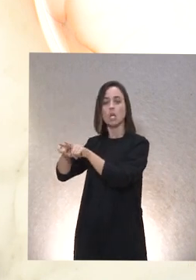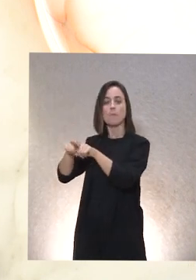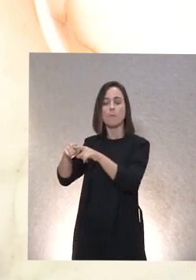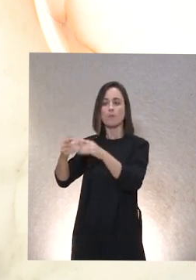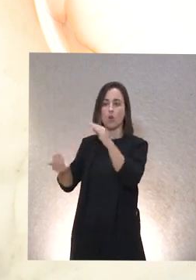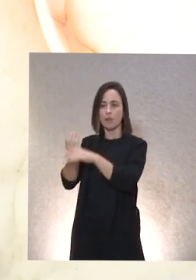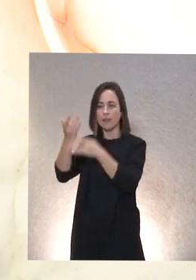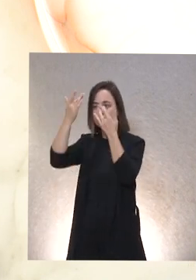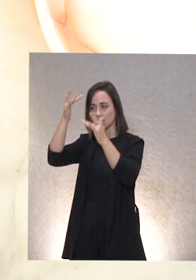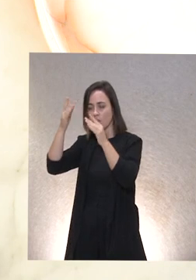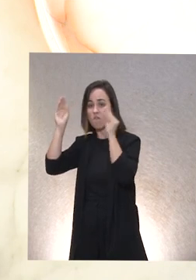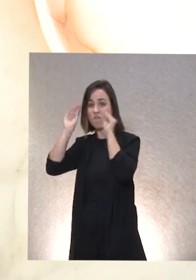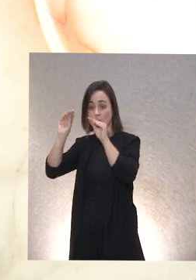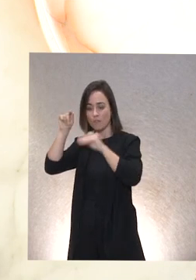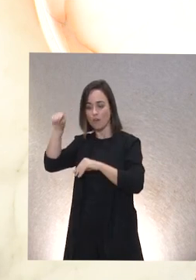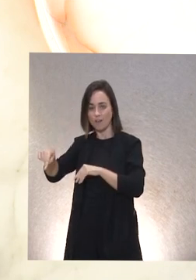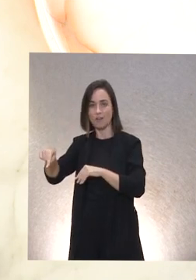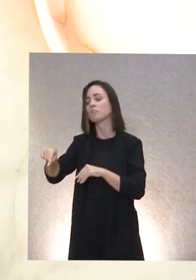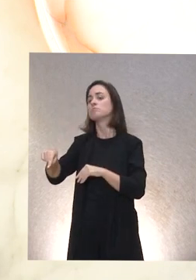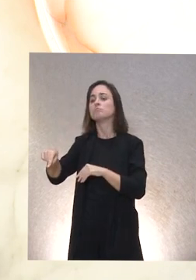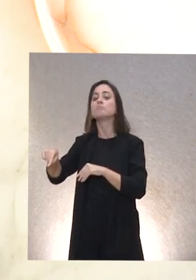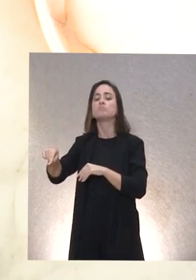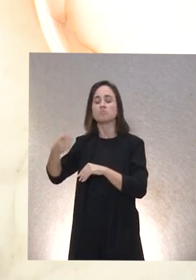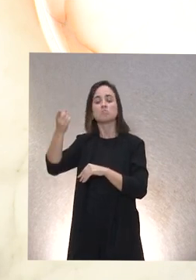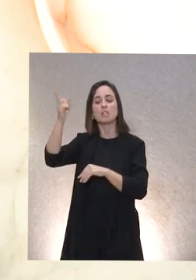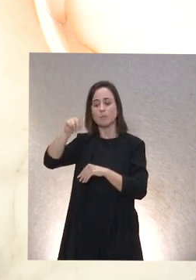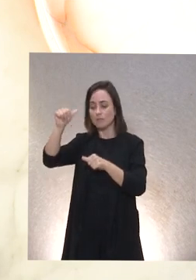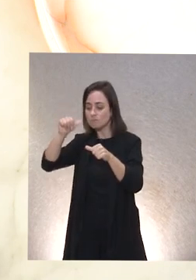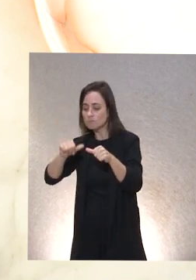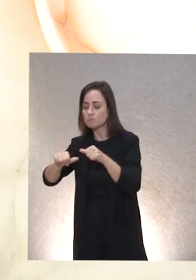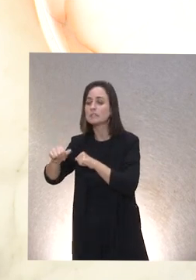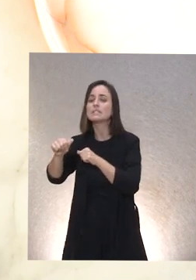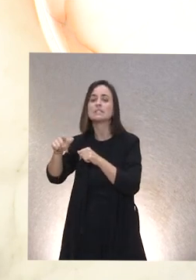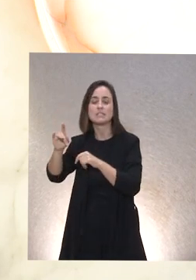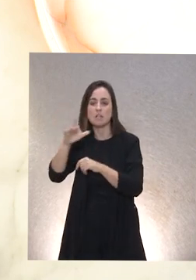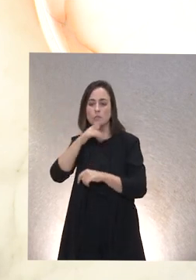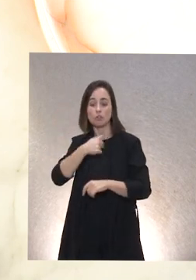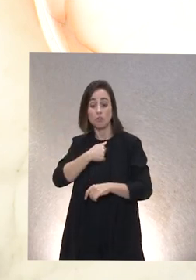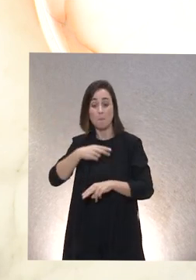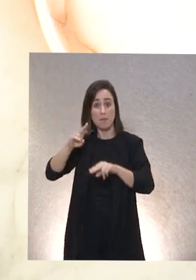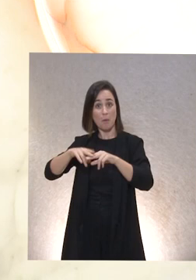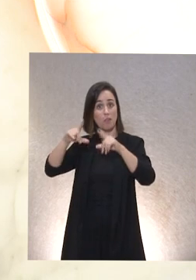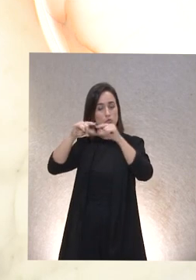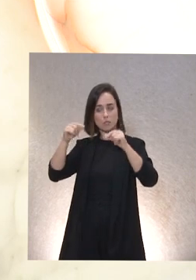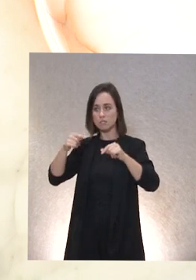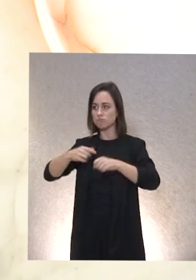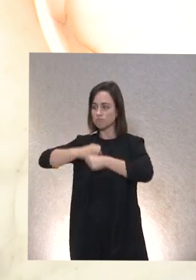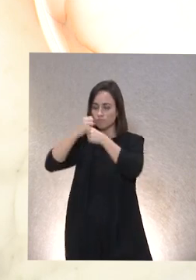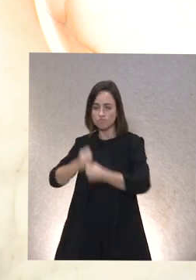información y ahí insisto van a acompañarnos porque estamos empeñados desde el Principado de Asturias en que la